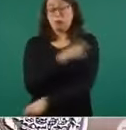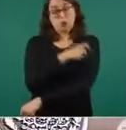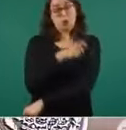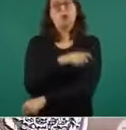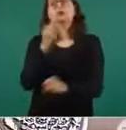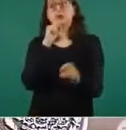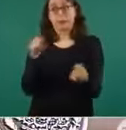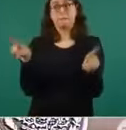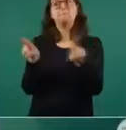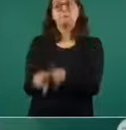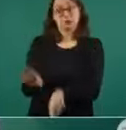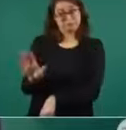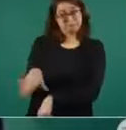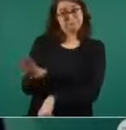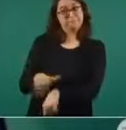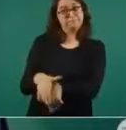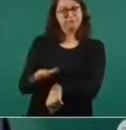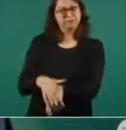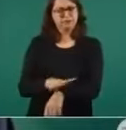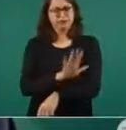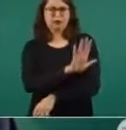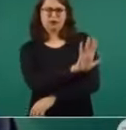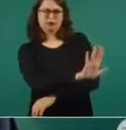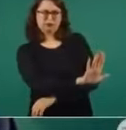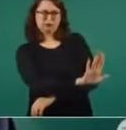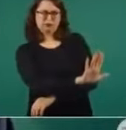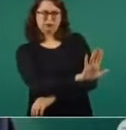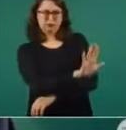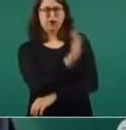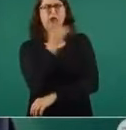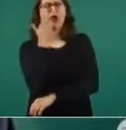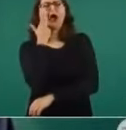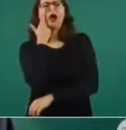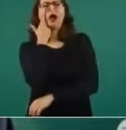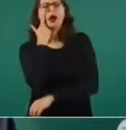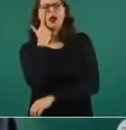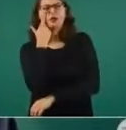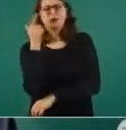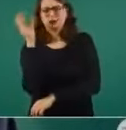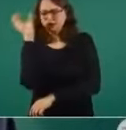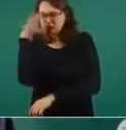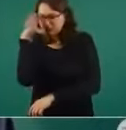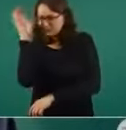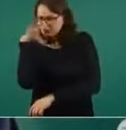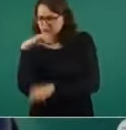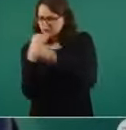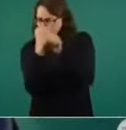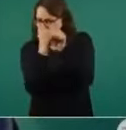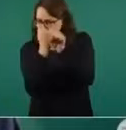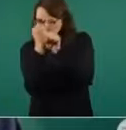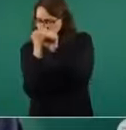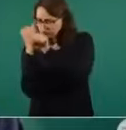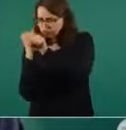científicamente si es necesario.